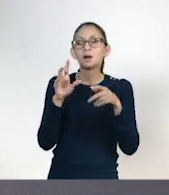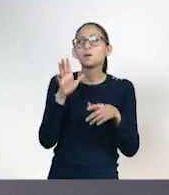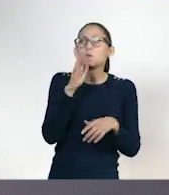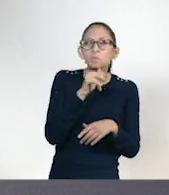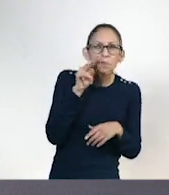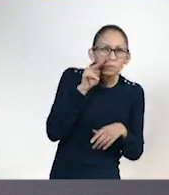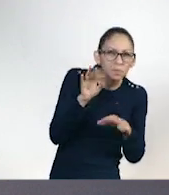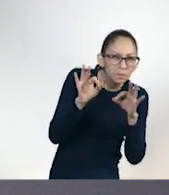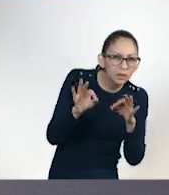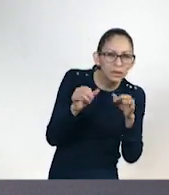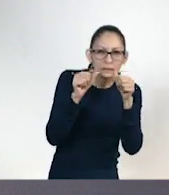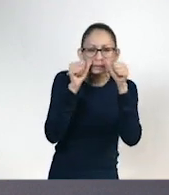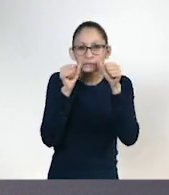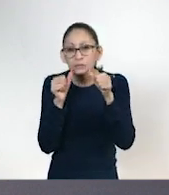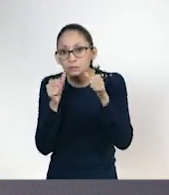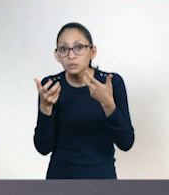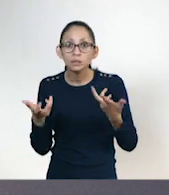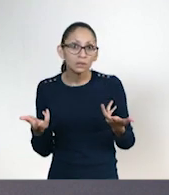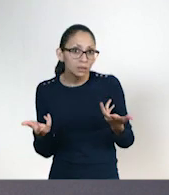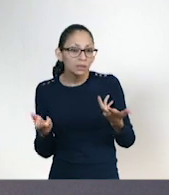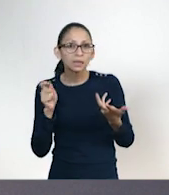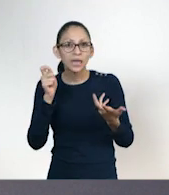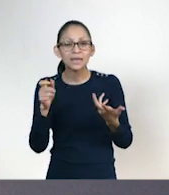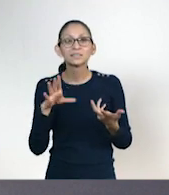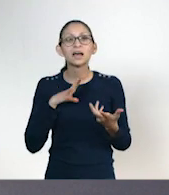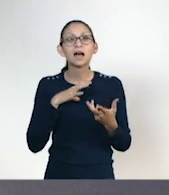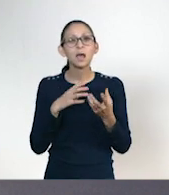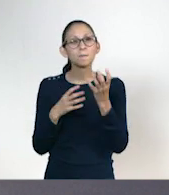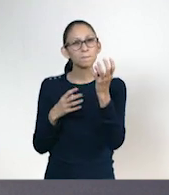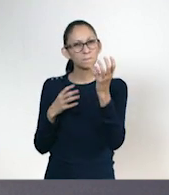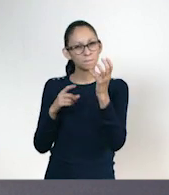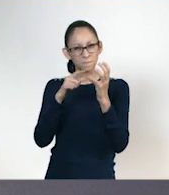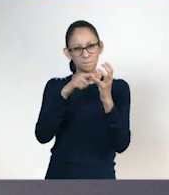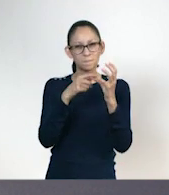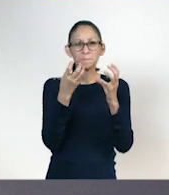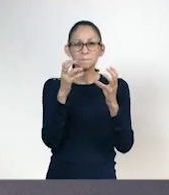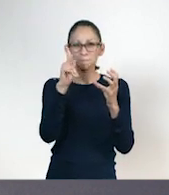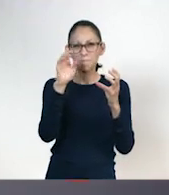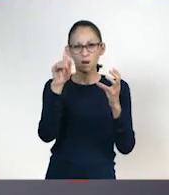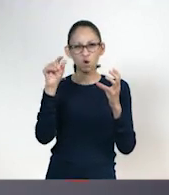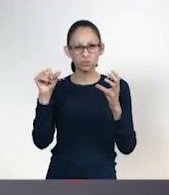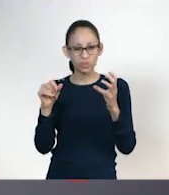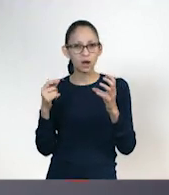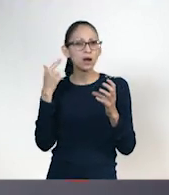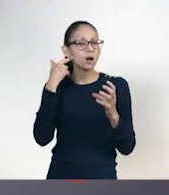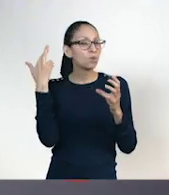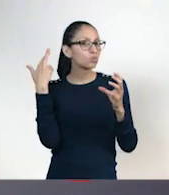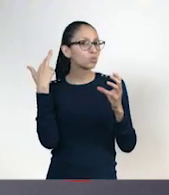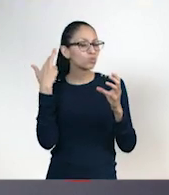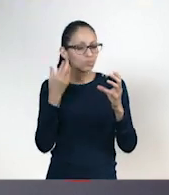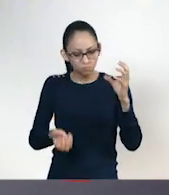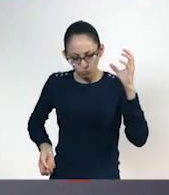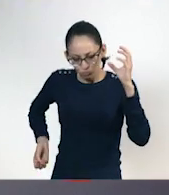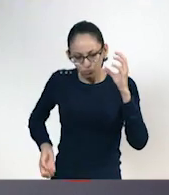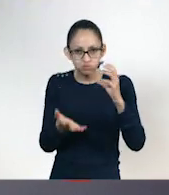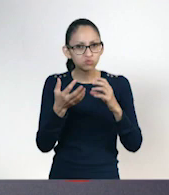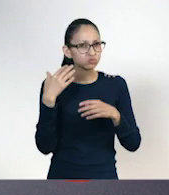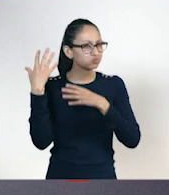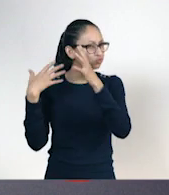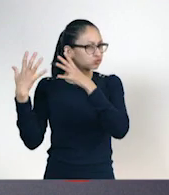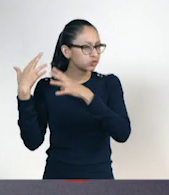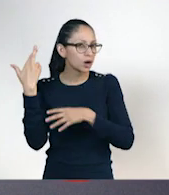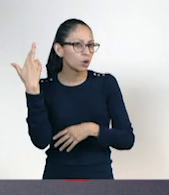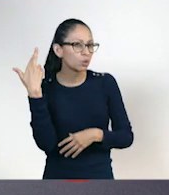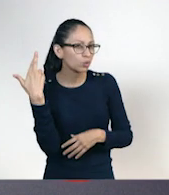con ceguera, existen unas pelotas rellenas de cascabeles, las cuales al ir rodando van produciendo sonidos. Y de esa